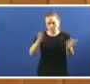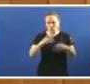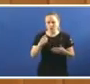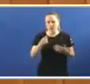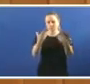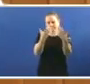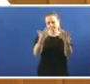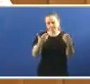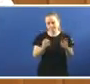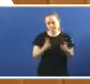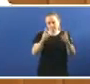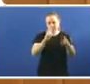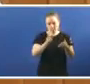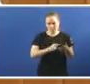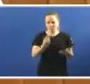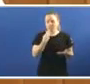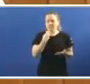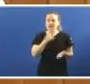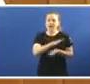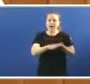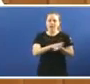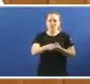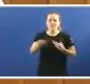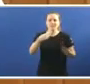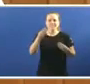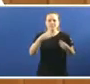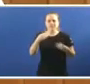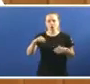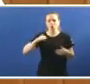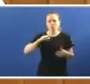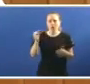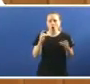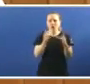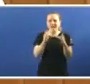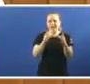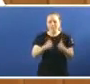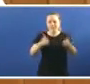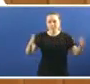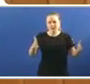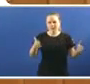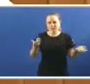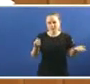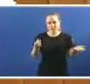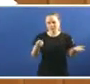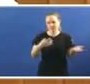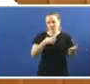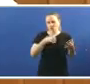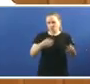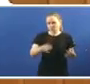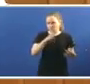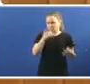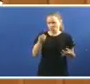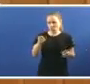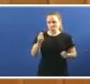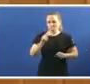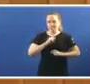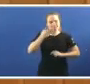parágrafo Que di que cando falan de flexibilización De hospitalización ou de camas de expansión Non podemos consentir que para levarlo a cabo Se desprecie dignidade